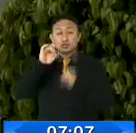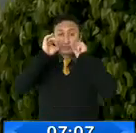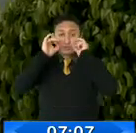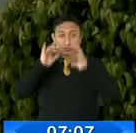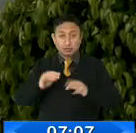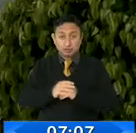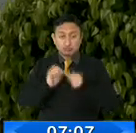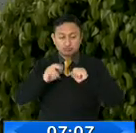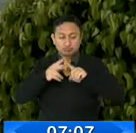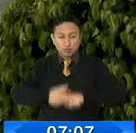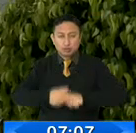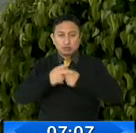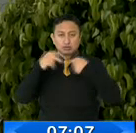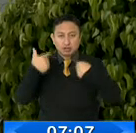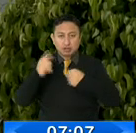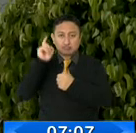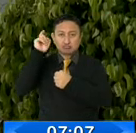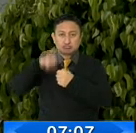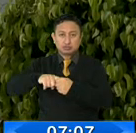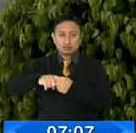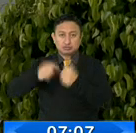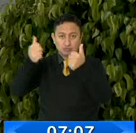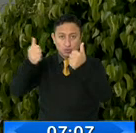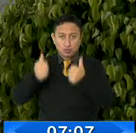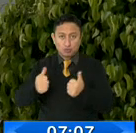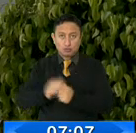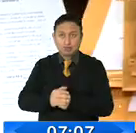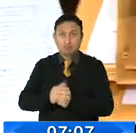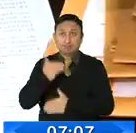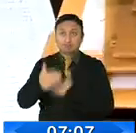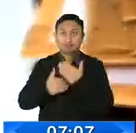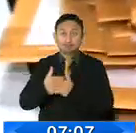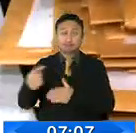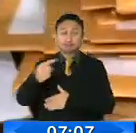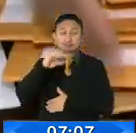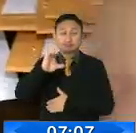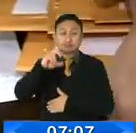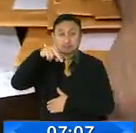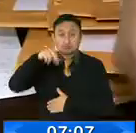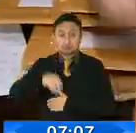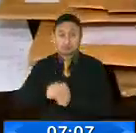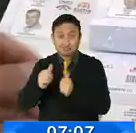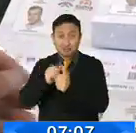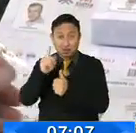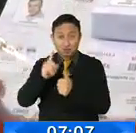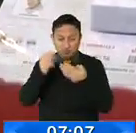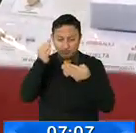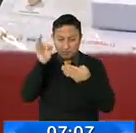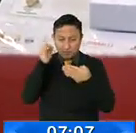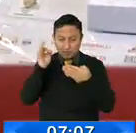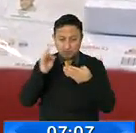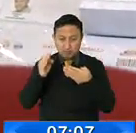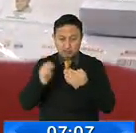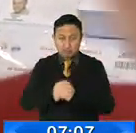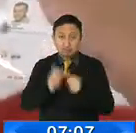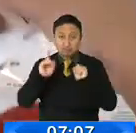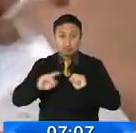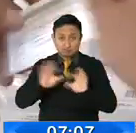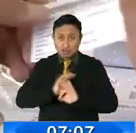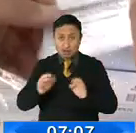podrán escribir las candidaturas. Luego esta institución calificará cada una de ellas y de no tener inhabilidades,